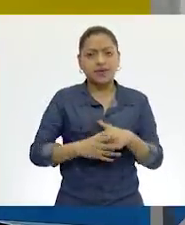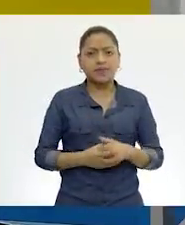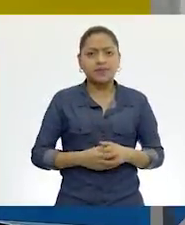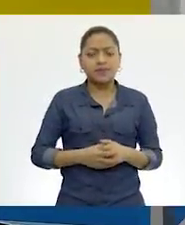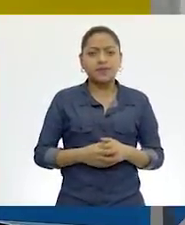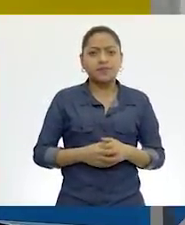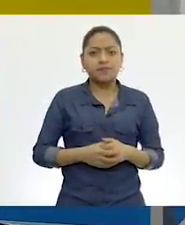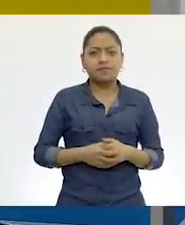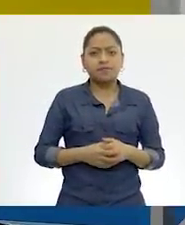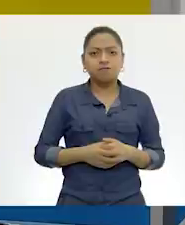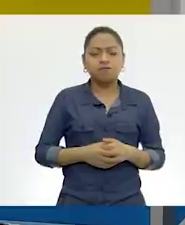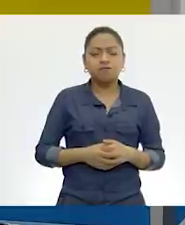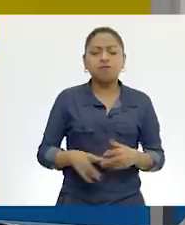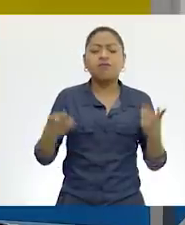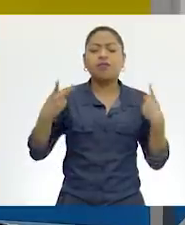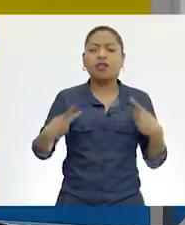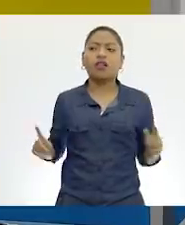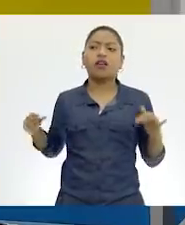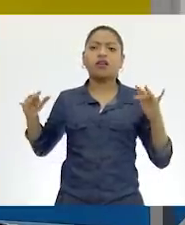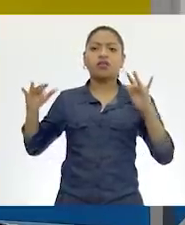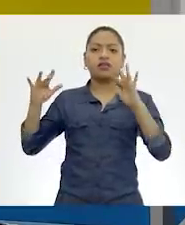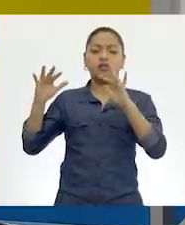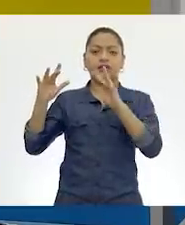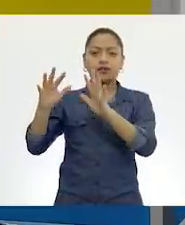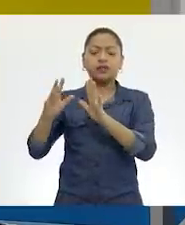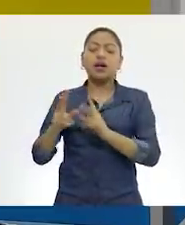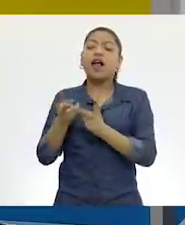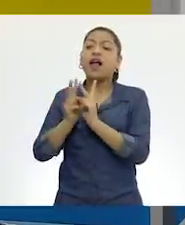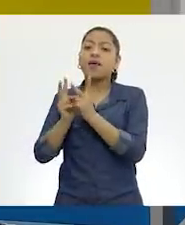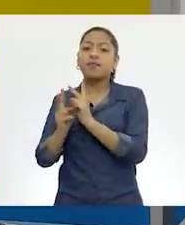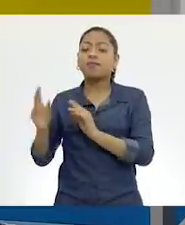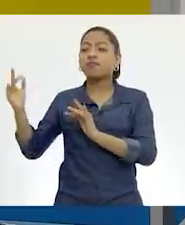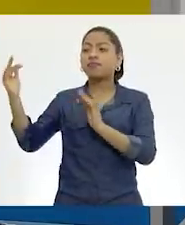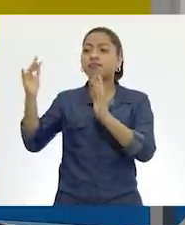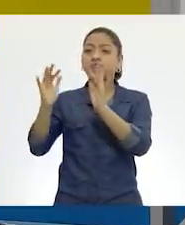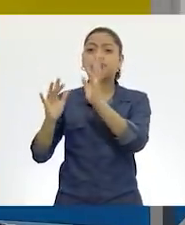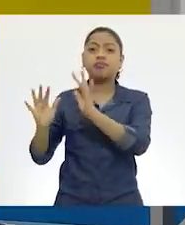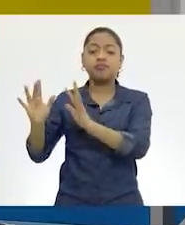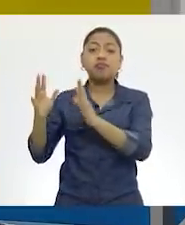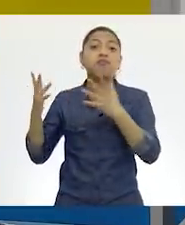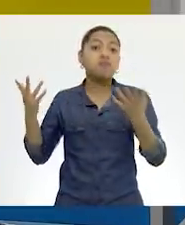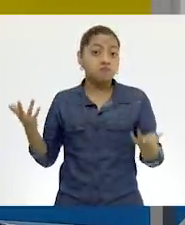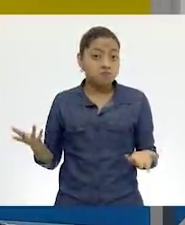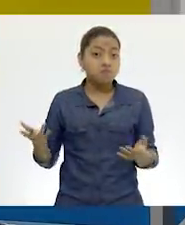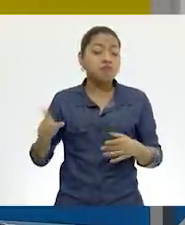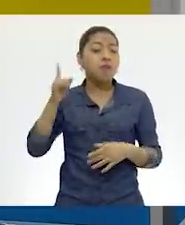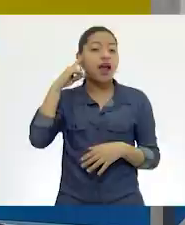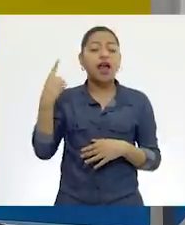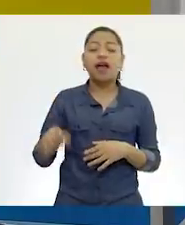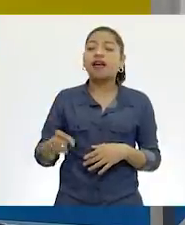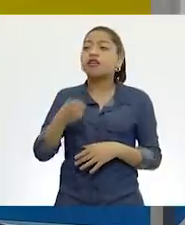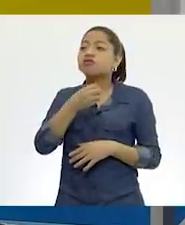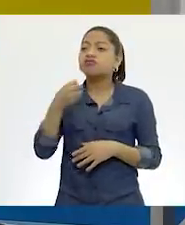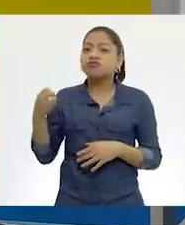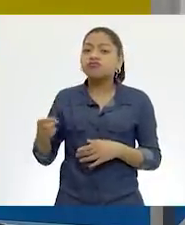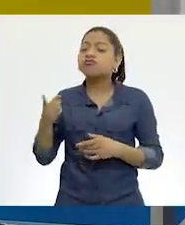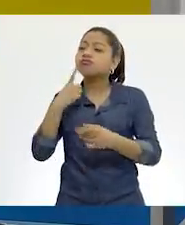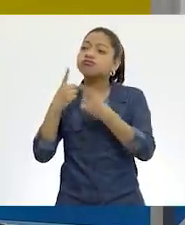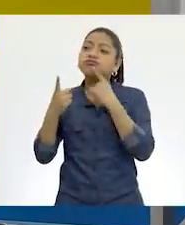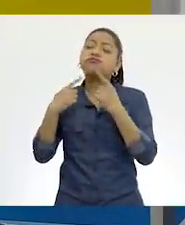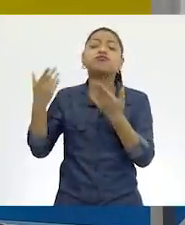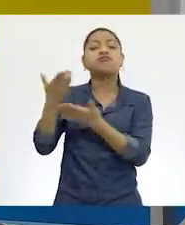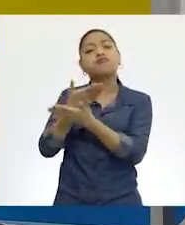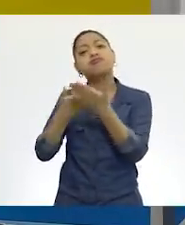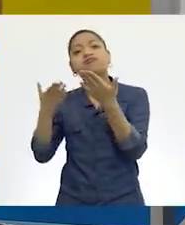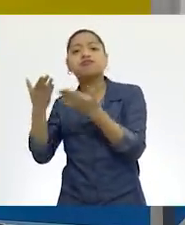las posadas tradicionales que de repente se organizaban los vecinos y había ese espacio precisamente para organizar ese tipo de convivencias.